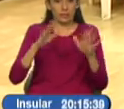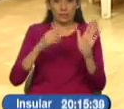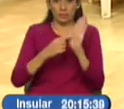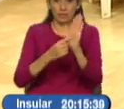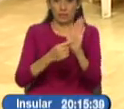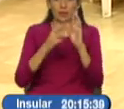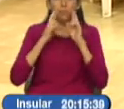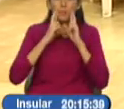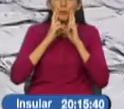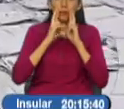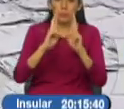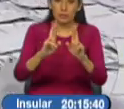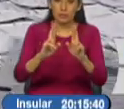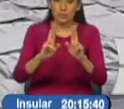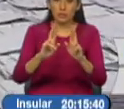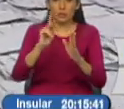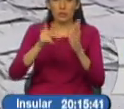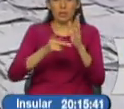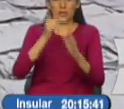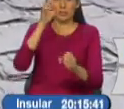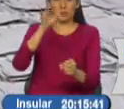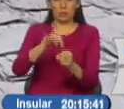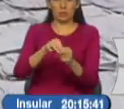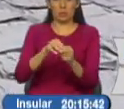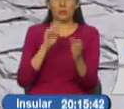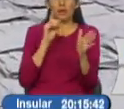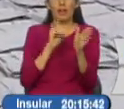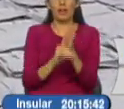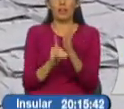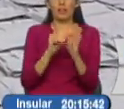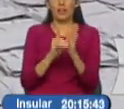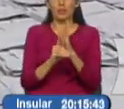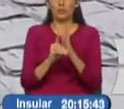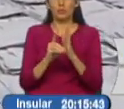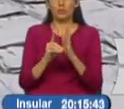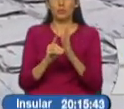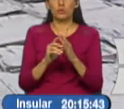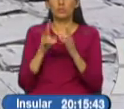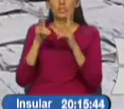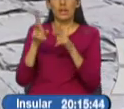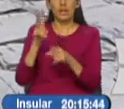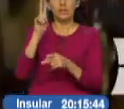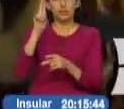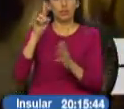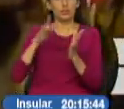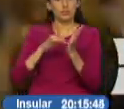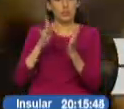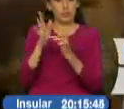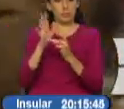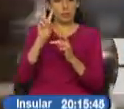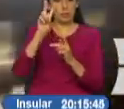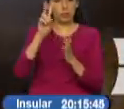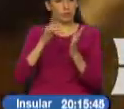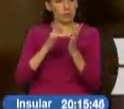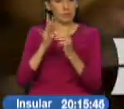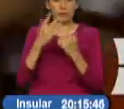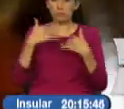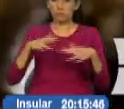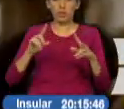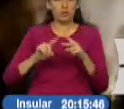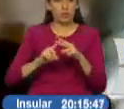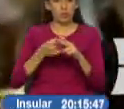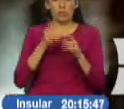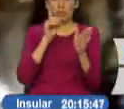resultados totales de la segunda vuelta. Las impugnaciones pudieron hacerse desde el mismo 2 de abril. Sin embargo, fue opción de las